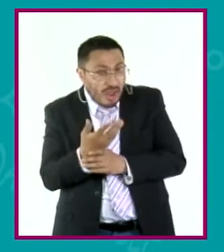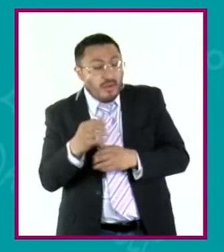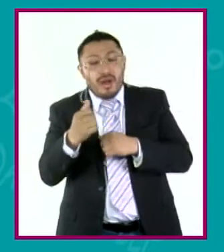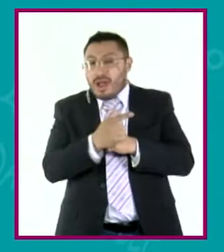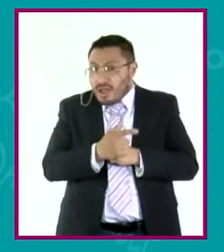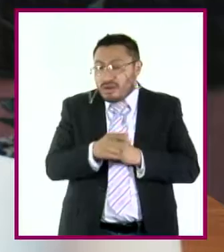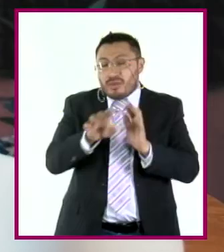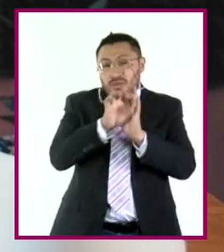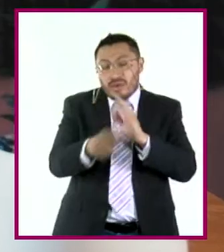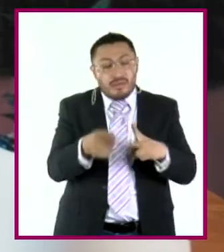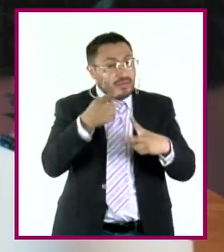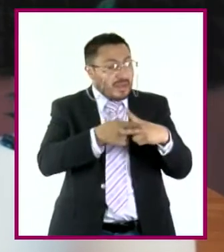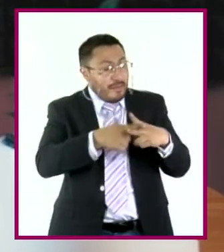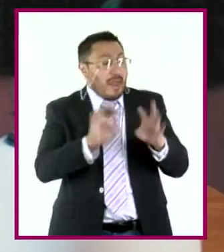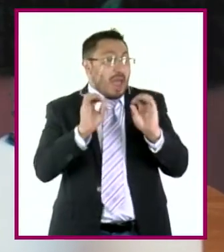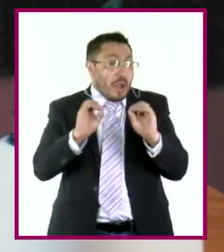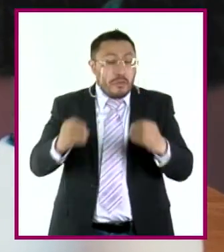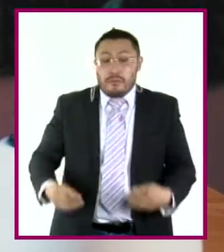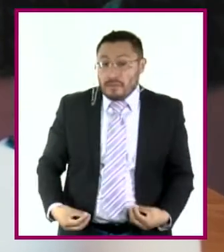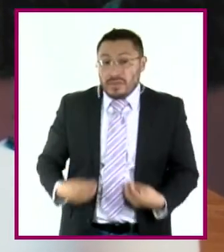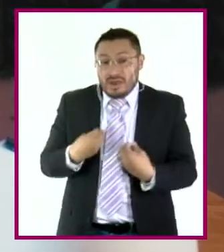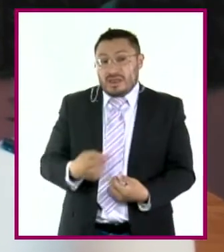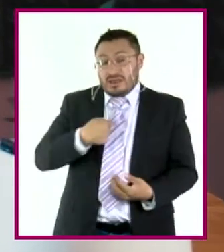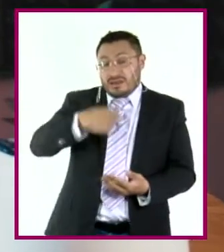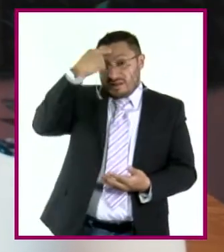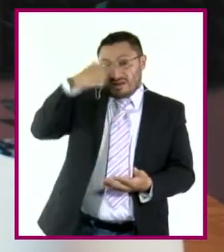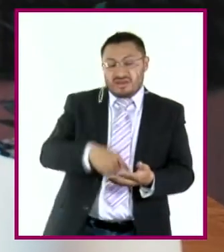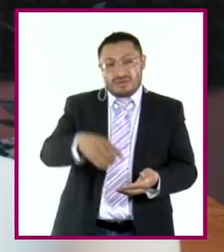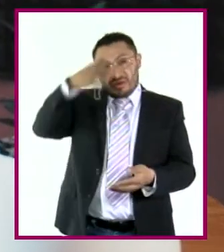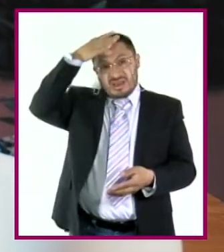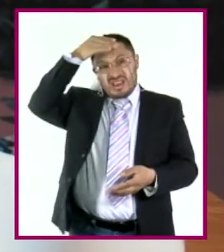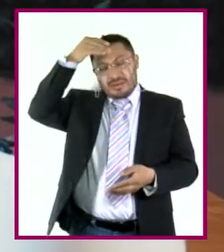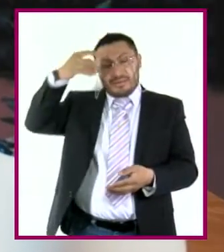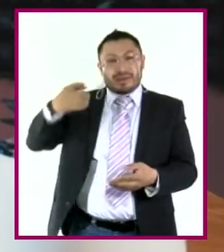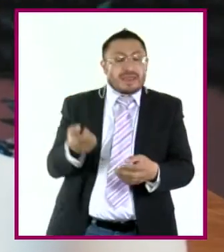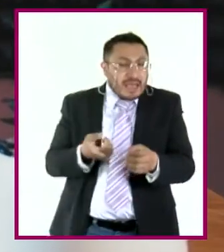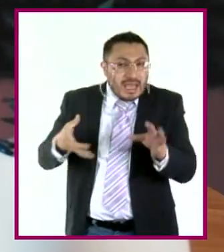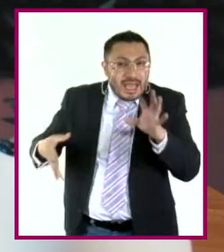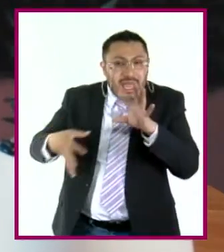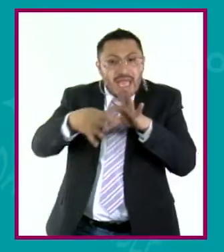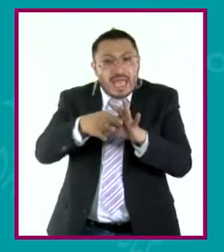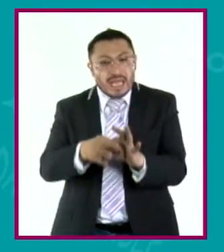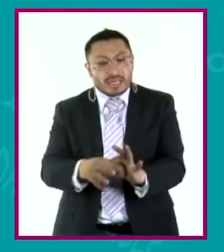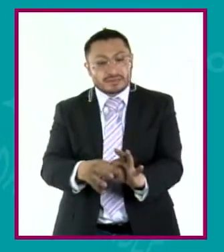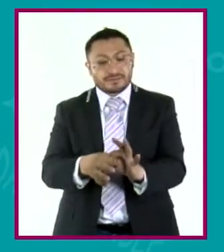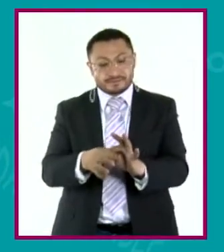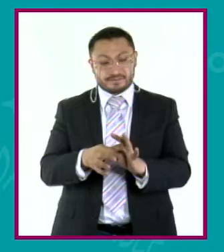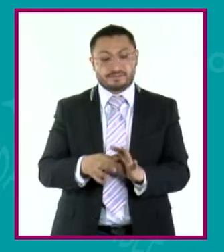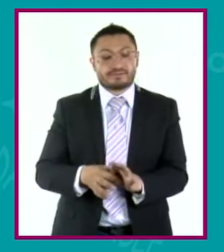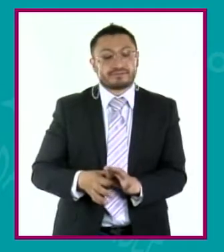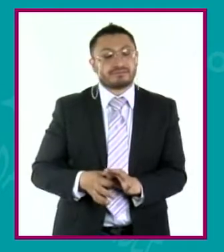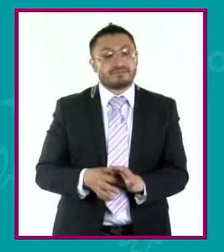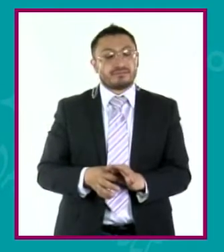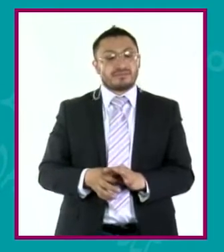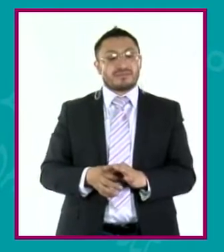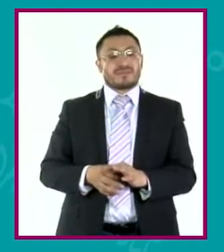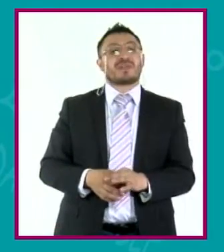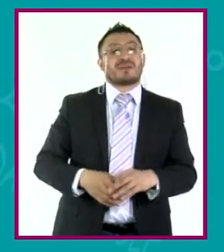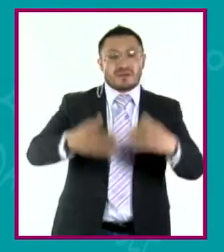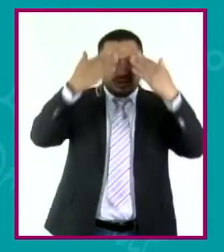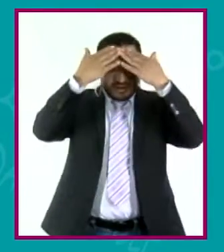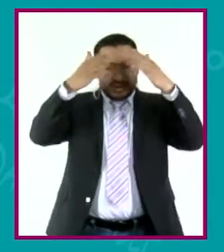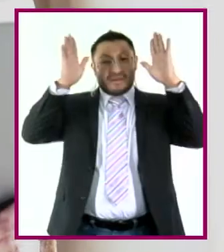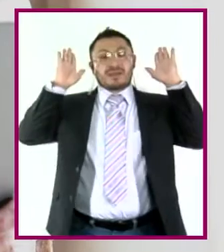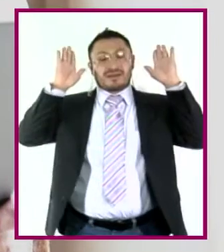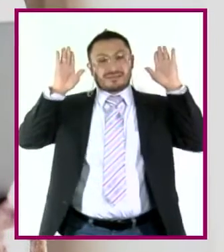sino de la vida. Creo que el aprendizaje tiene que ver con tener la cabeza abierta